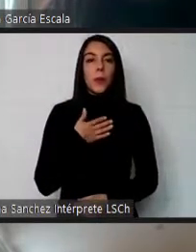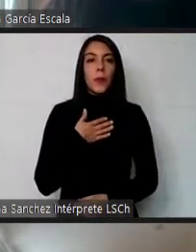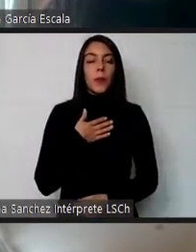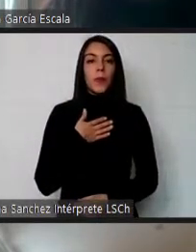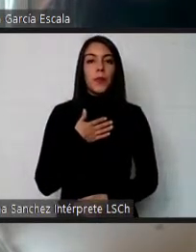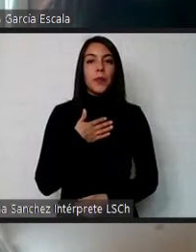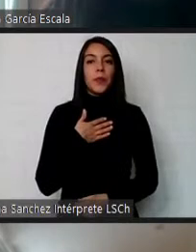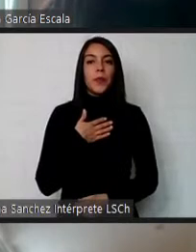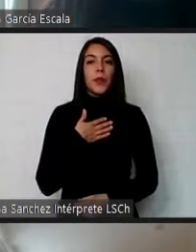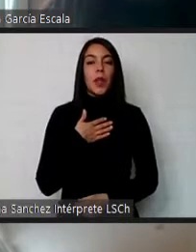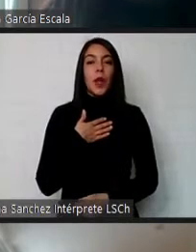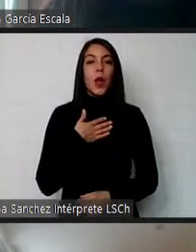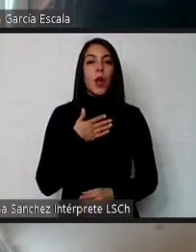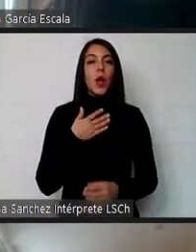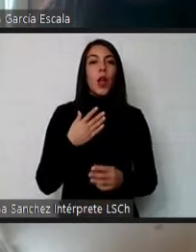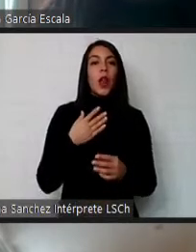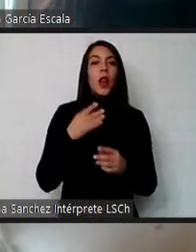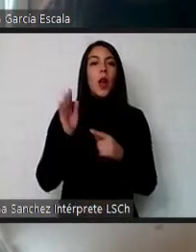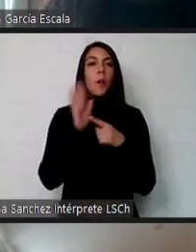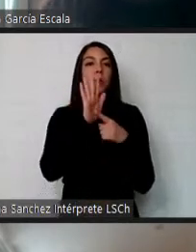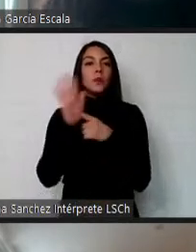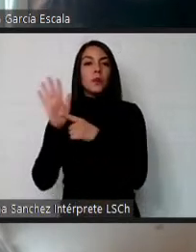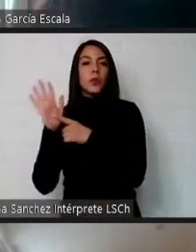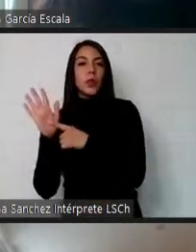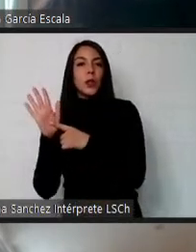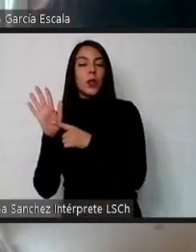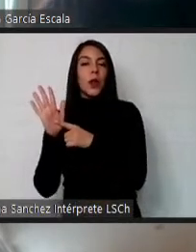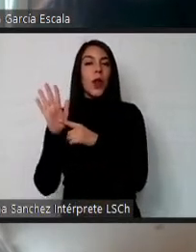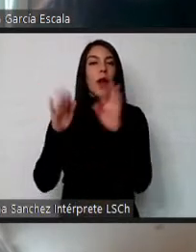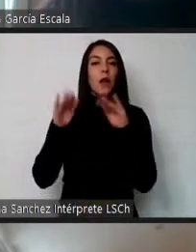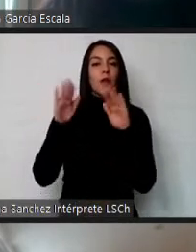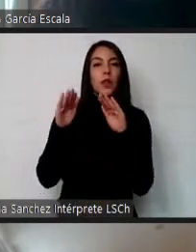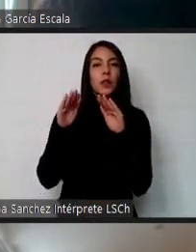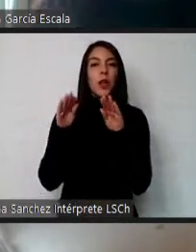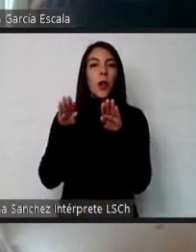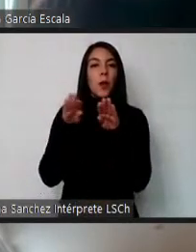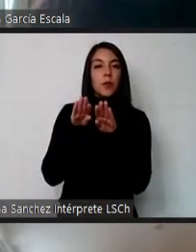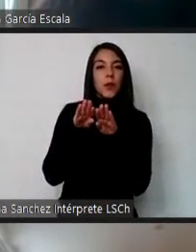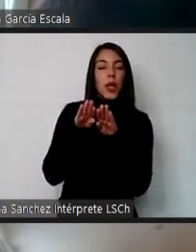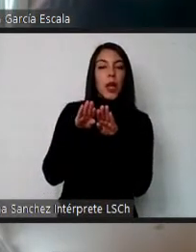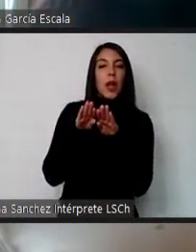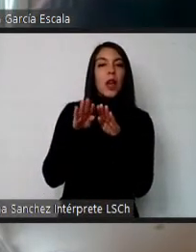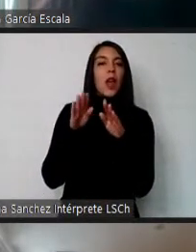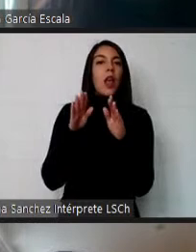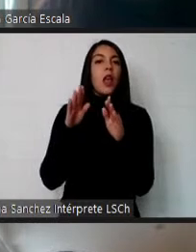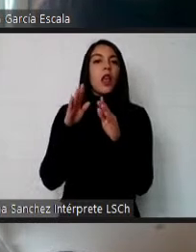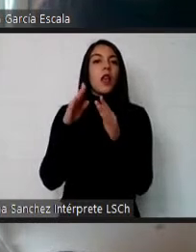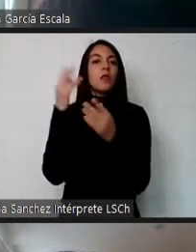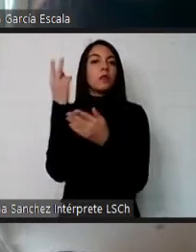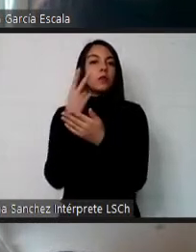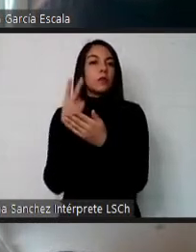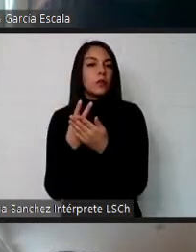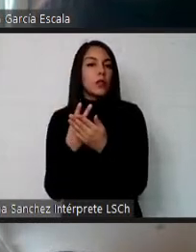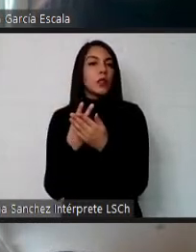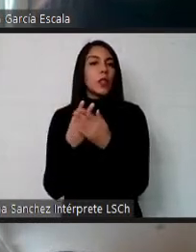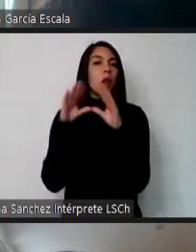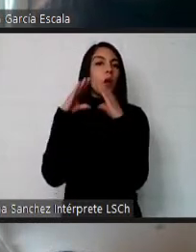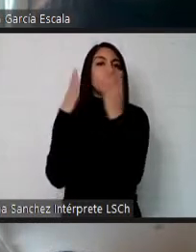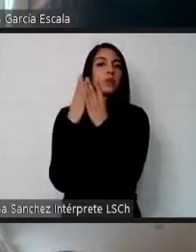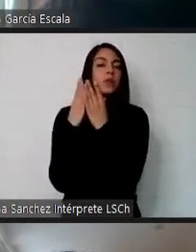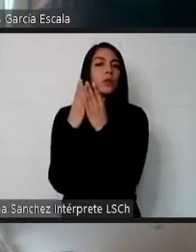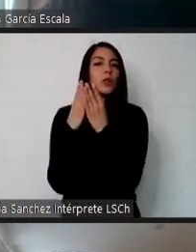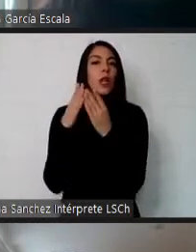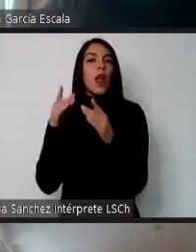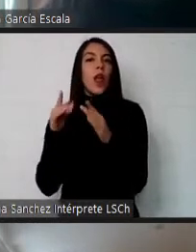coincidieron las presentaciones algunos acentos por ejemplo en conceptos como diseño universal y la introducción también de